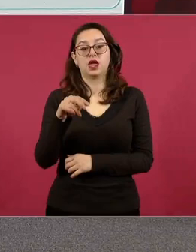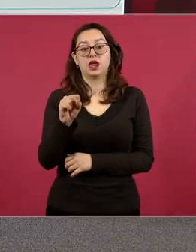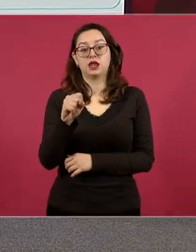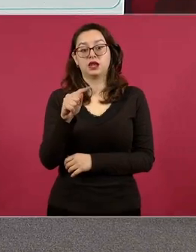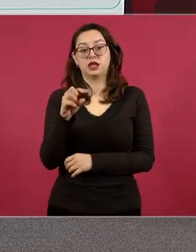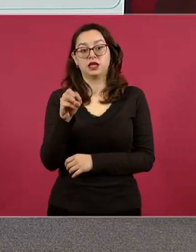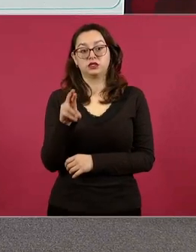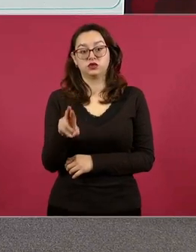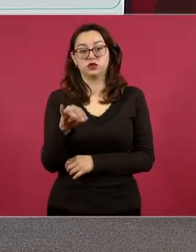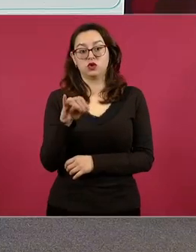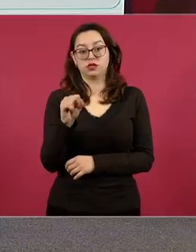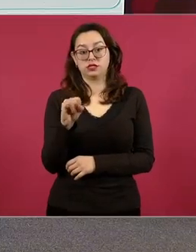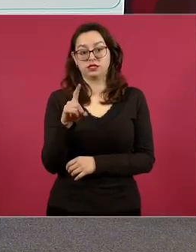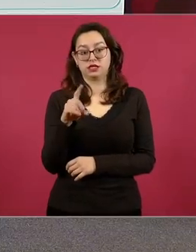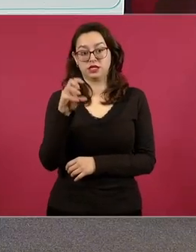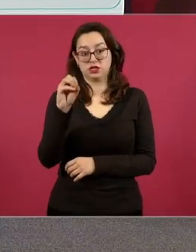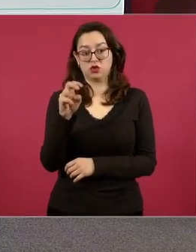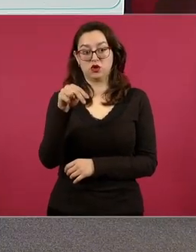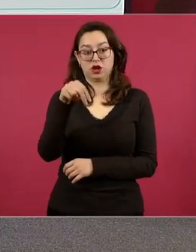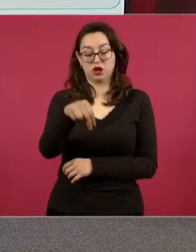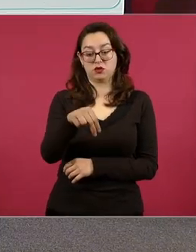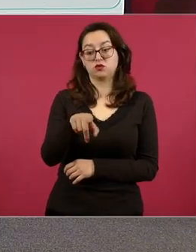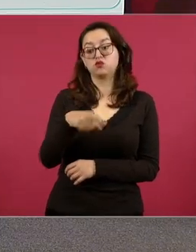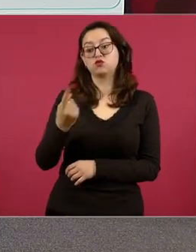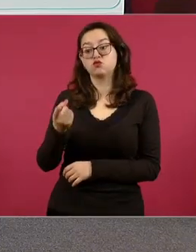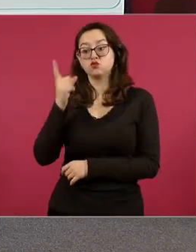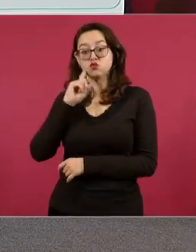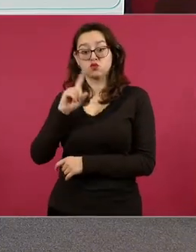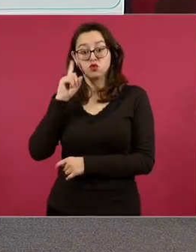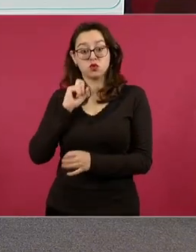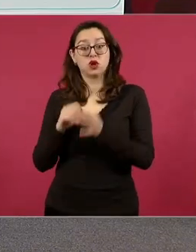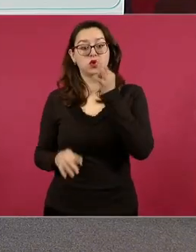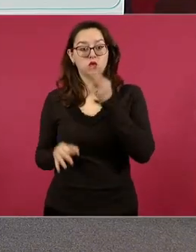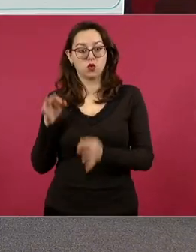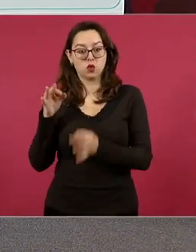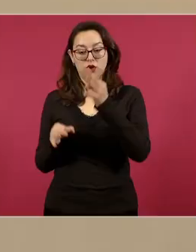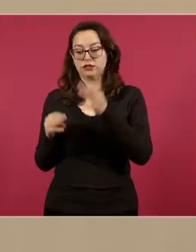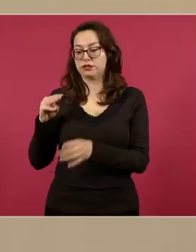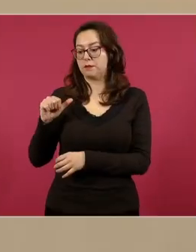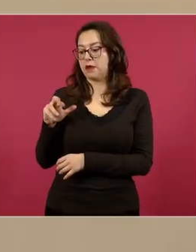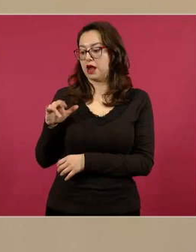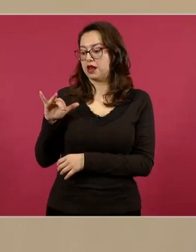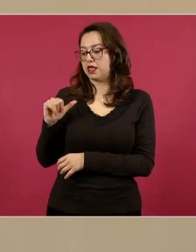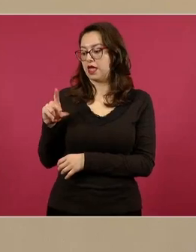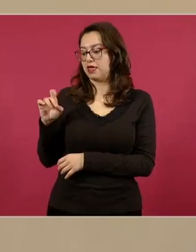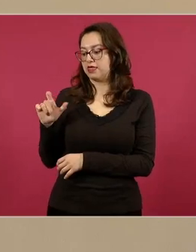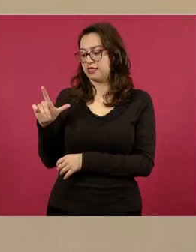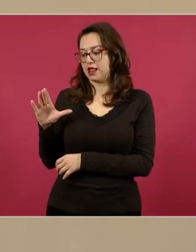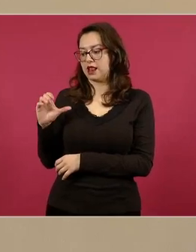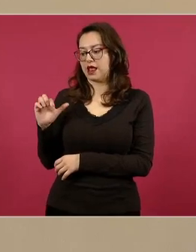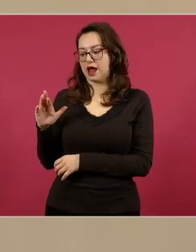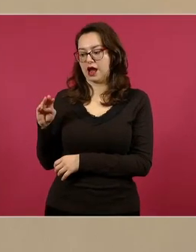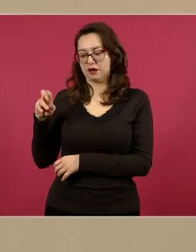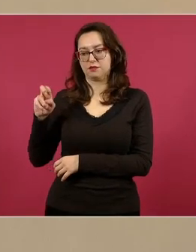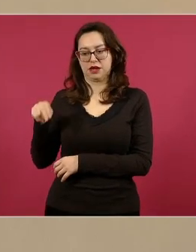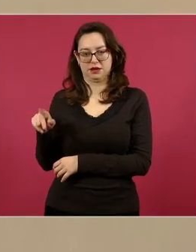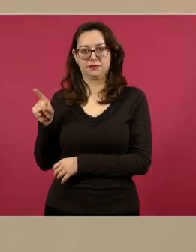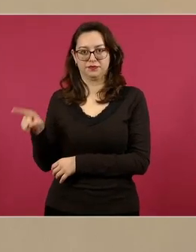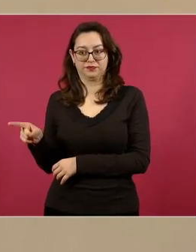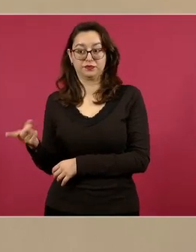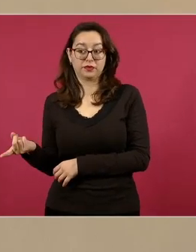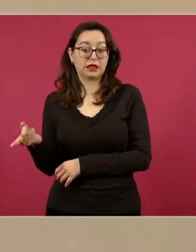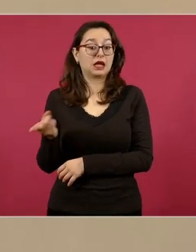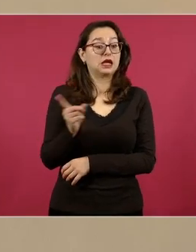la jueza María del Carmen Sánchez Cisneros. El mismo día de la detención de